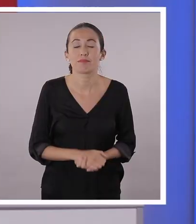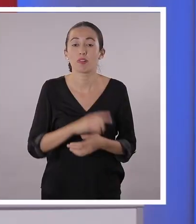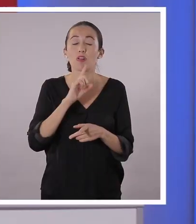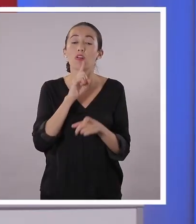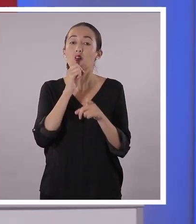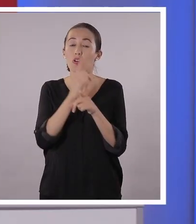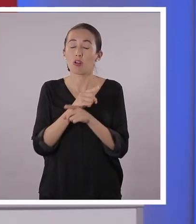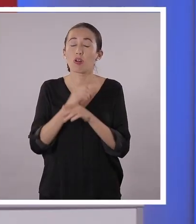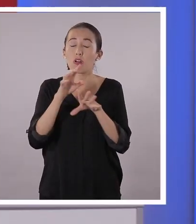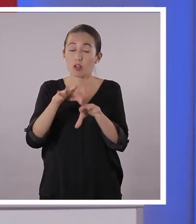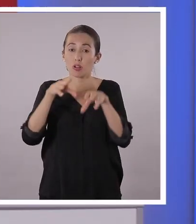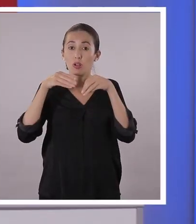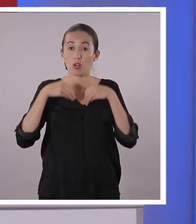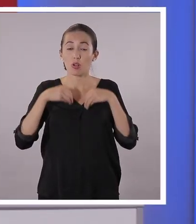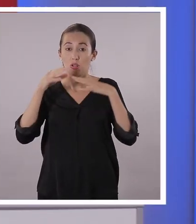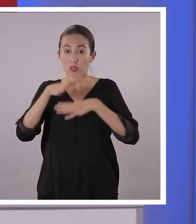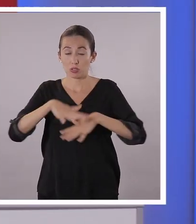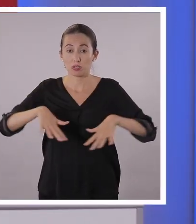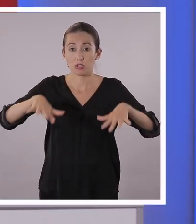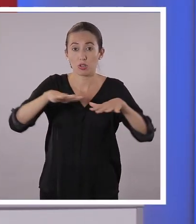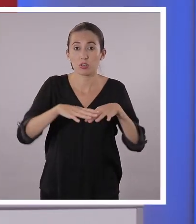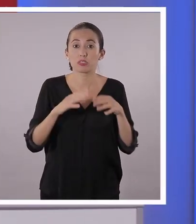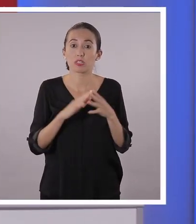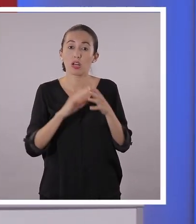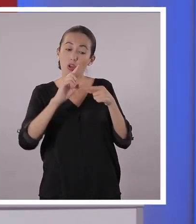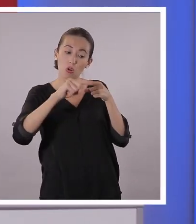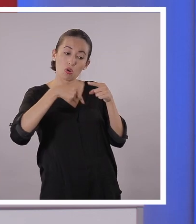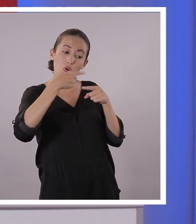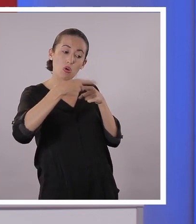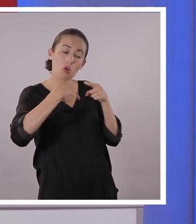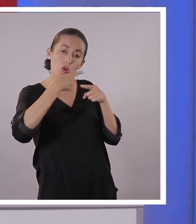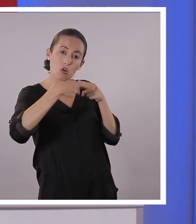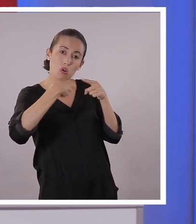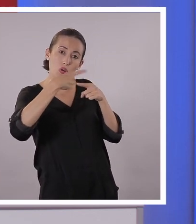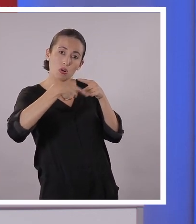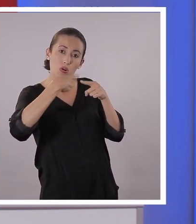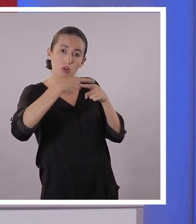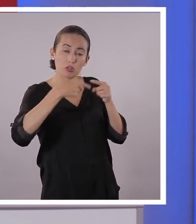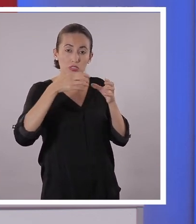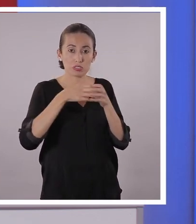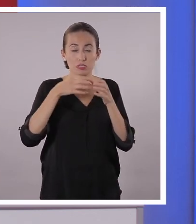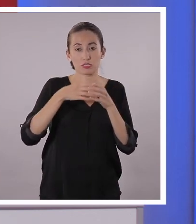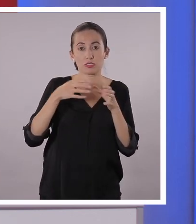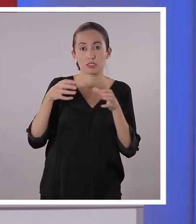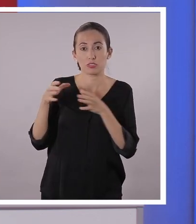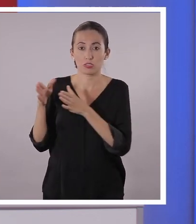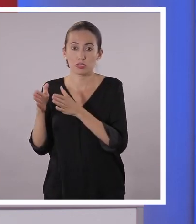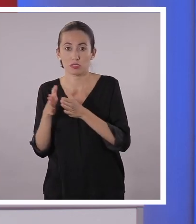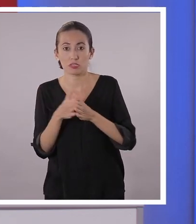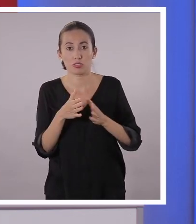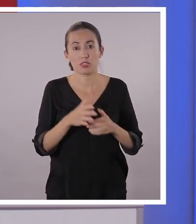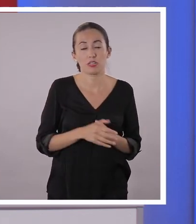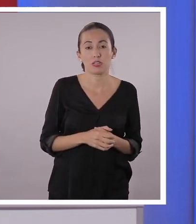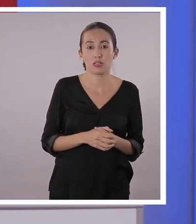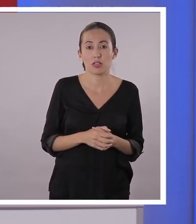Lo primero que vamos a hacer es unos rollitos de papel. Vamos a utilizar nuestras hojas A4